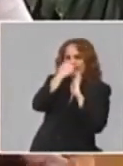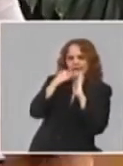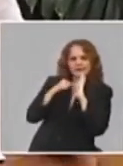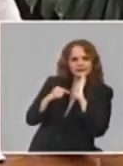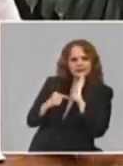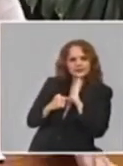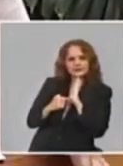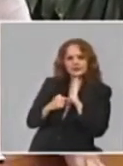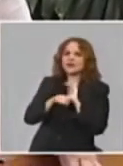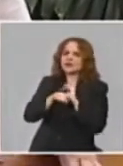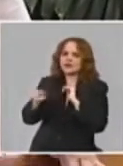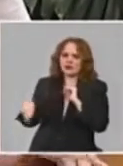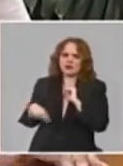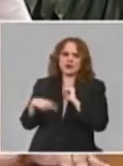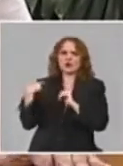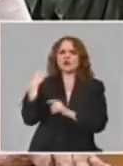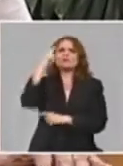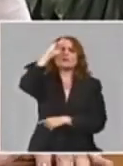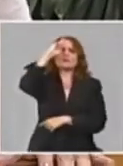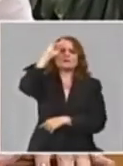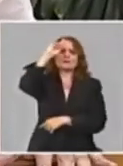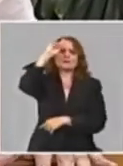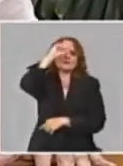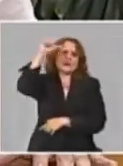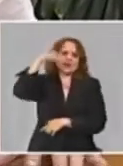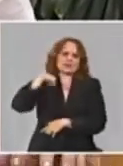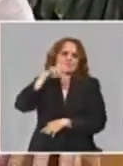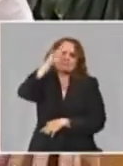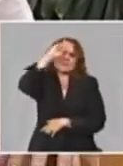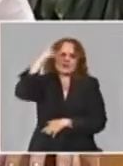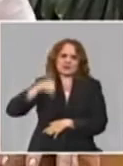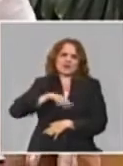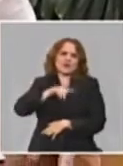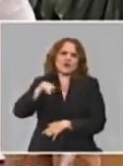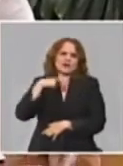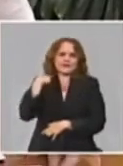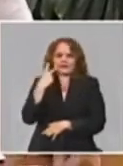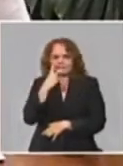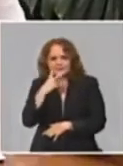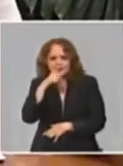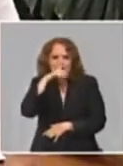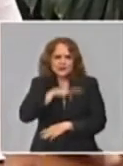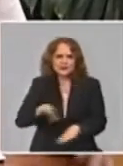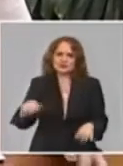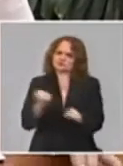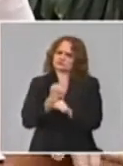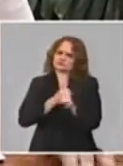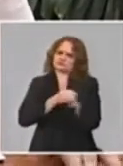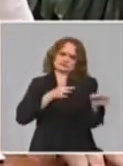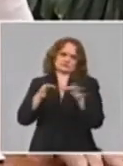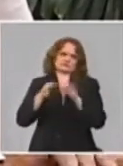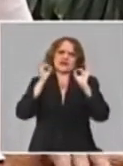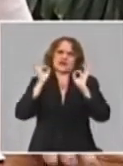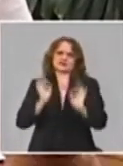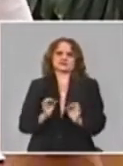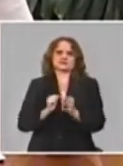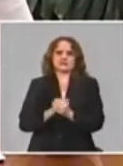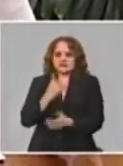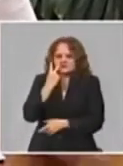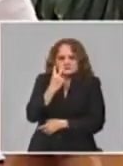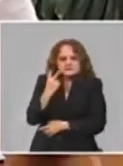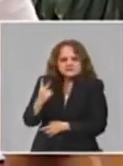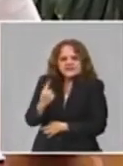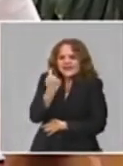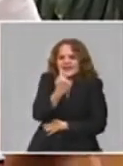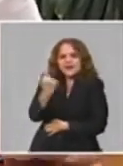también tenemos resultados que no tenemos el fallecimiento de ningún niño esos son dos importantes resultados que para nuestro pueblo estoy seguro que hay para